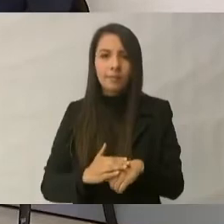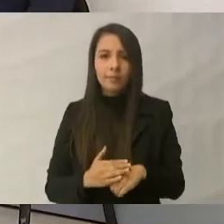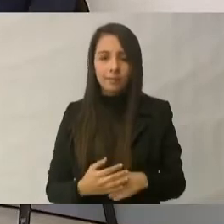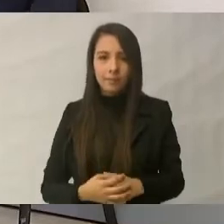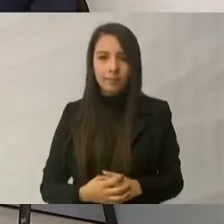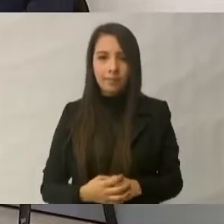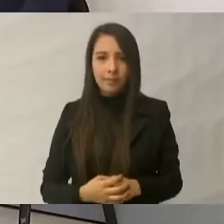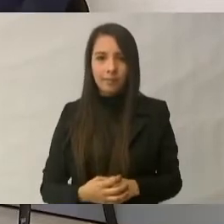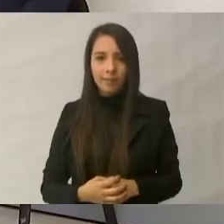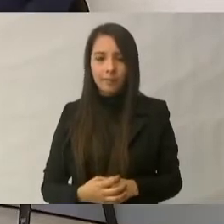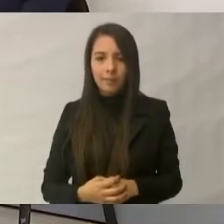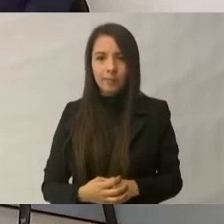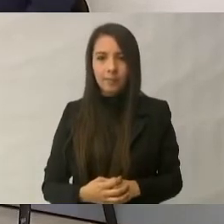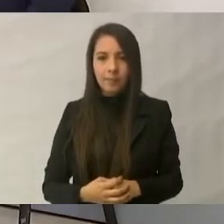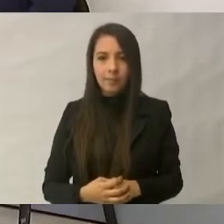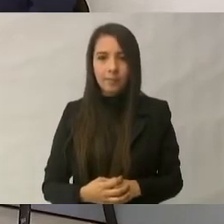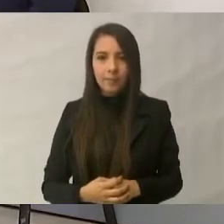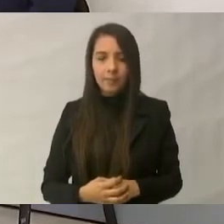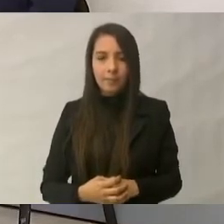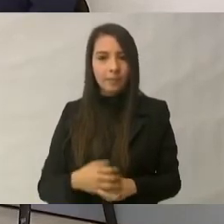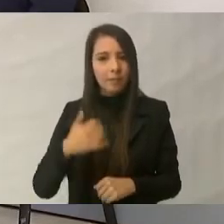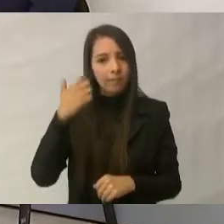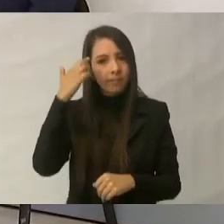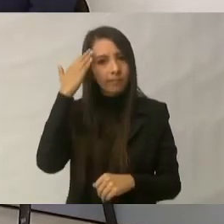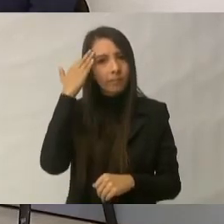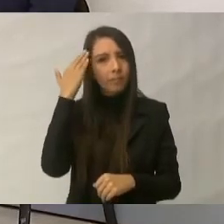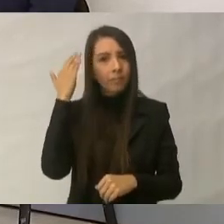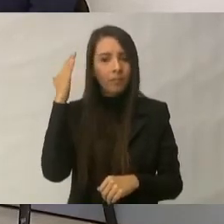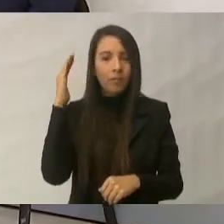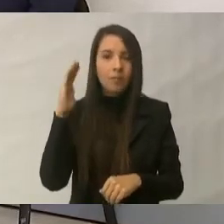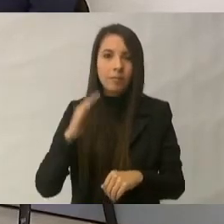la máxima